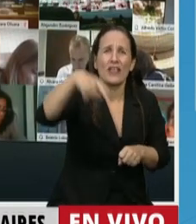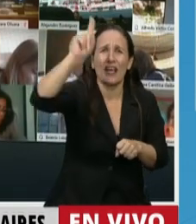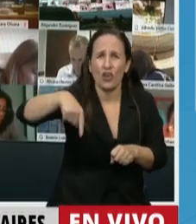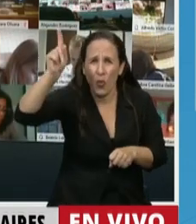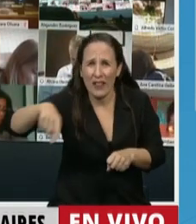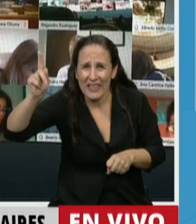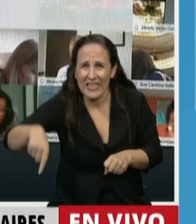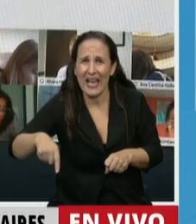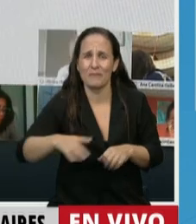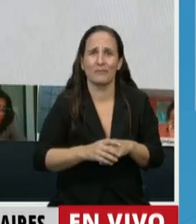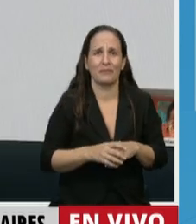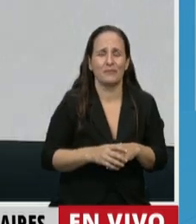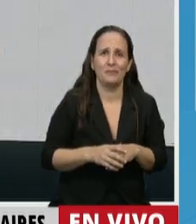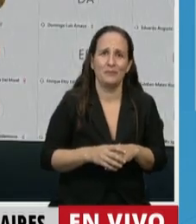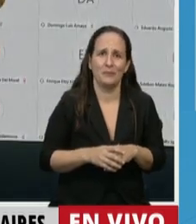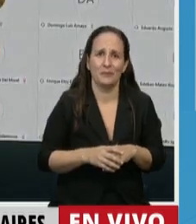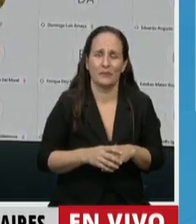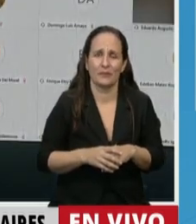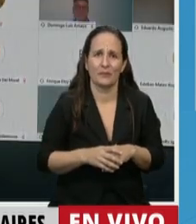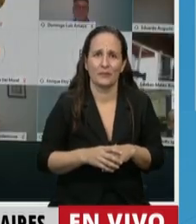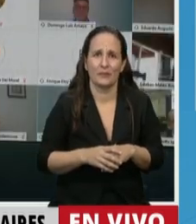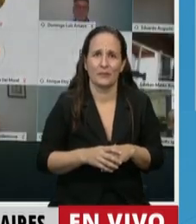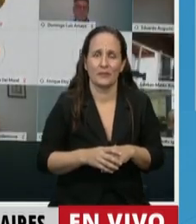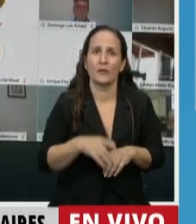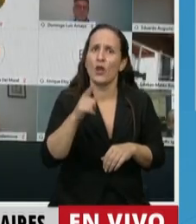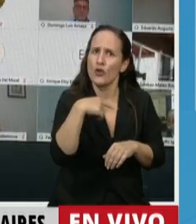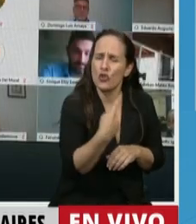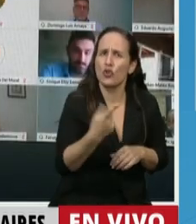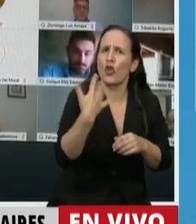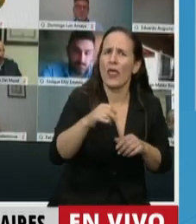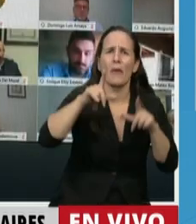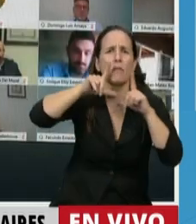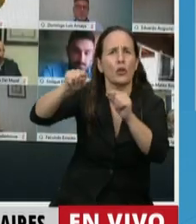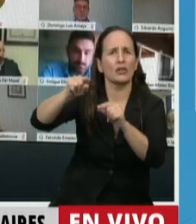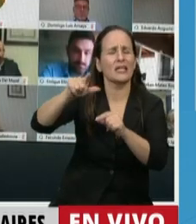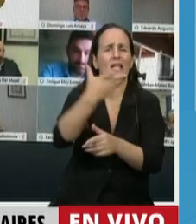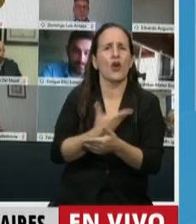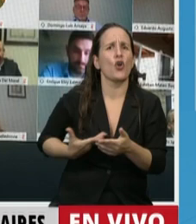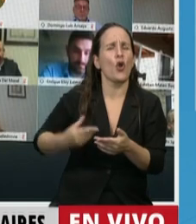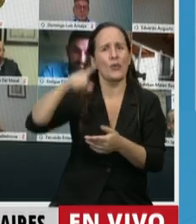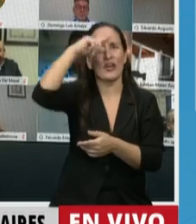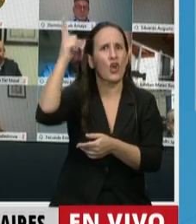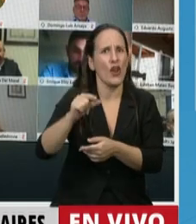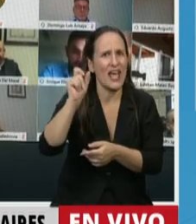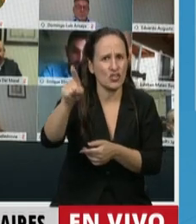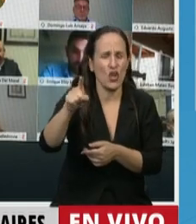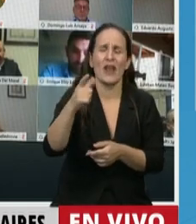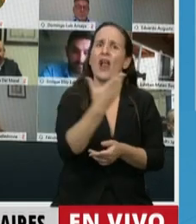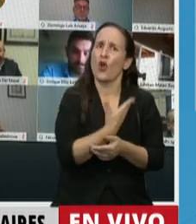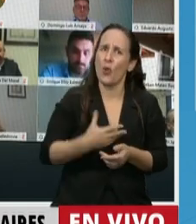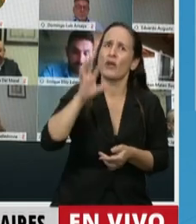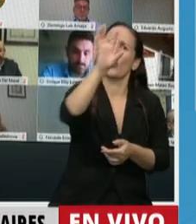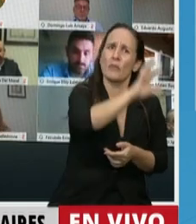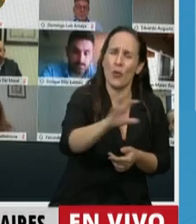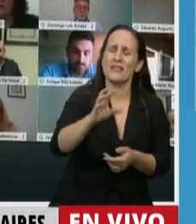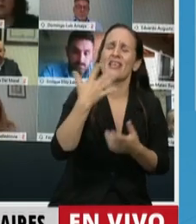que reclamar al gobierno nacional y a los gobiernos provinciales